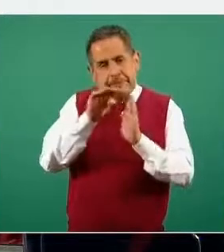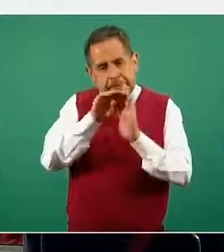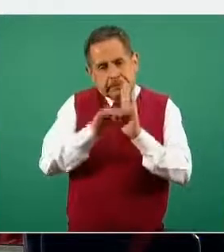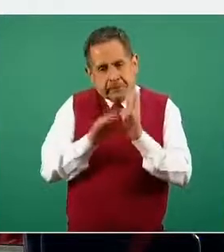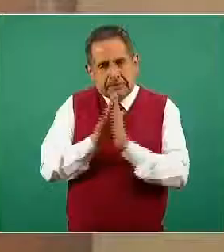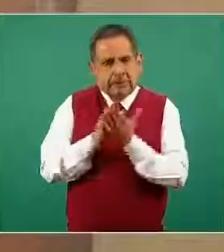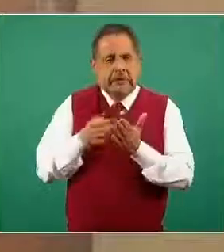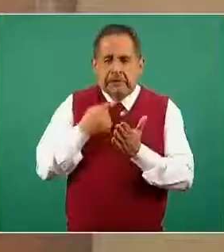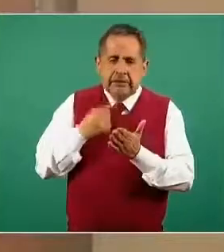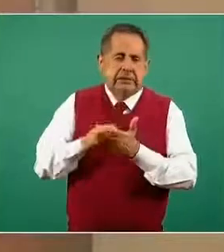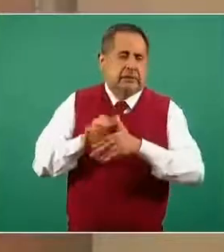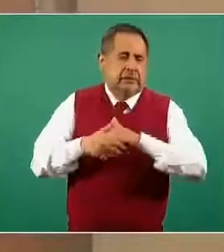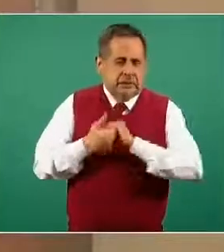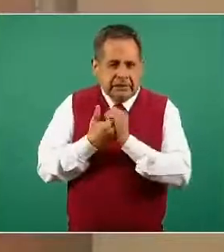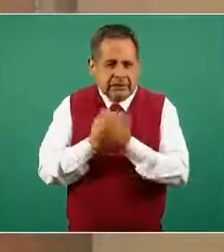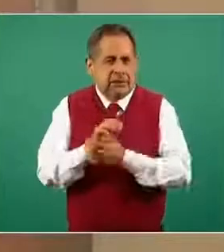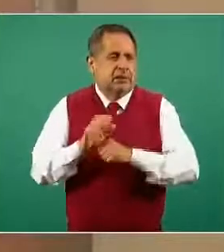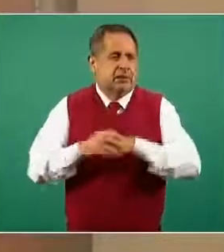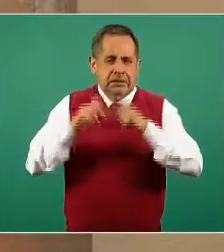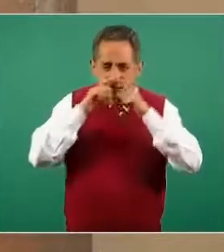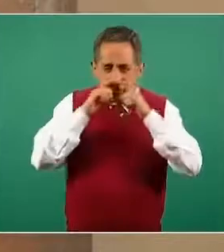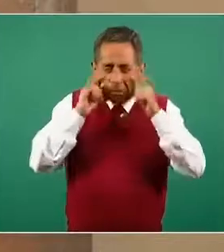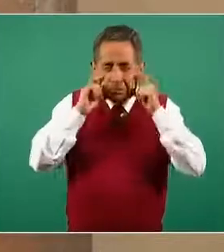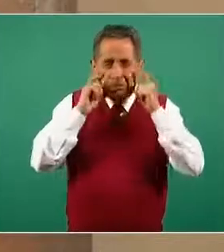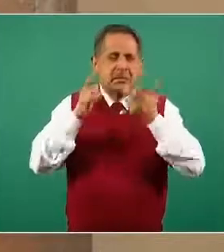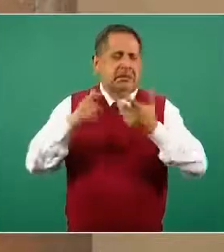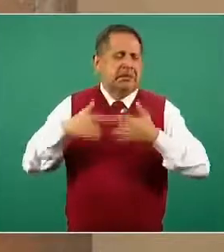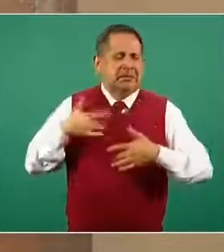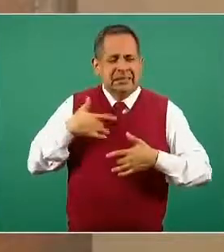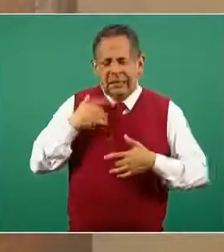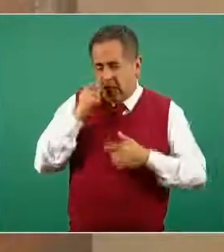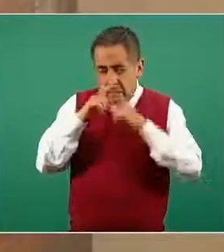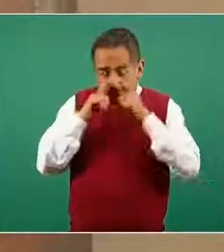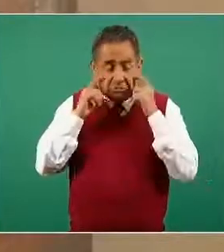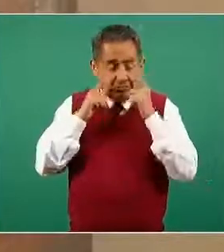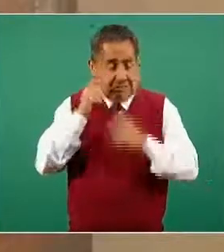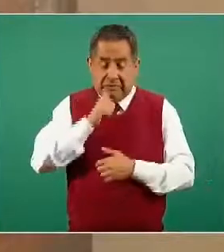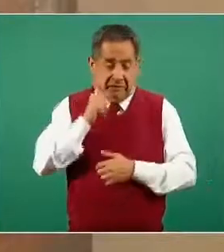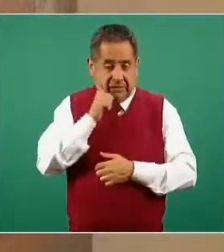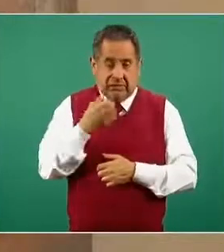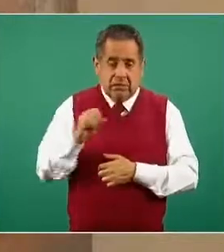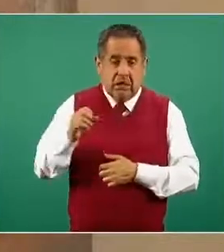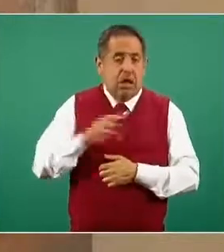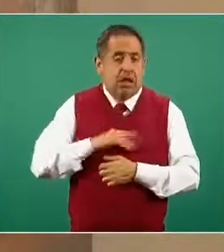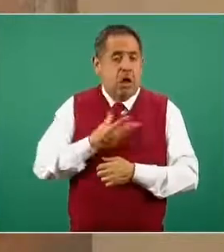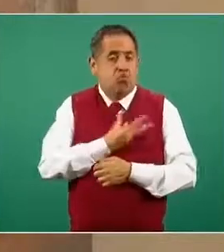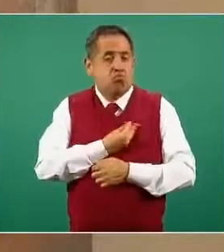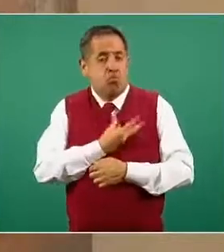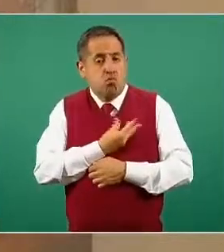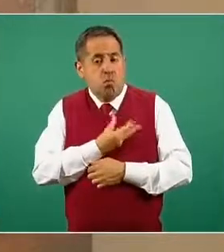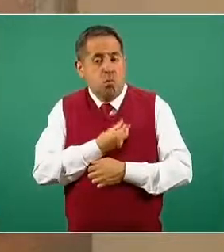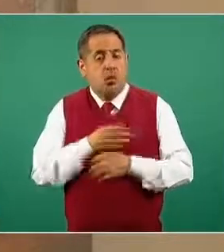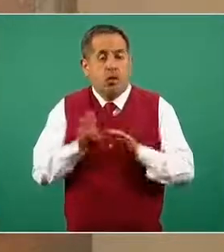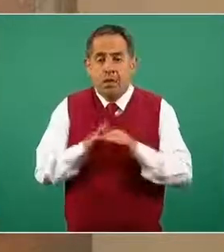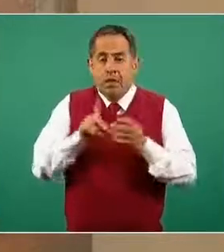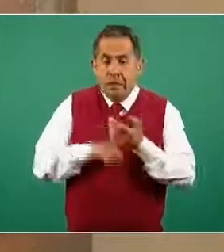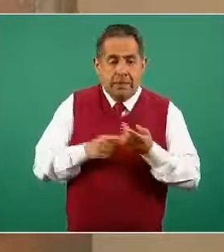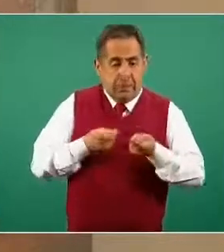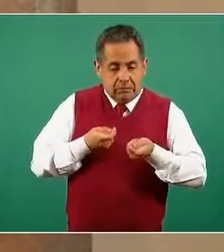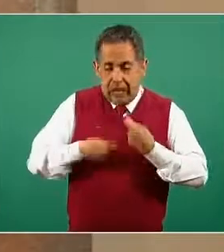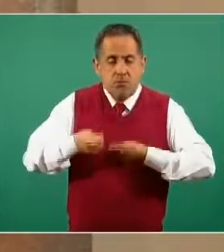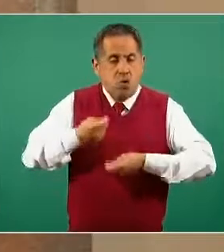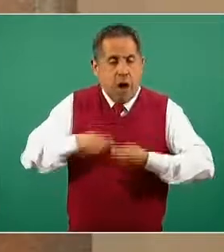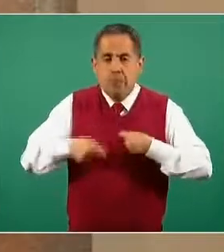lavado muy frecuente de manos de uso de cubrebocas en caso de síntomas y si está lactando pues entonces el cambio de ropa